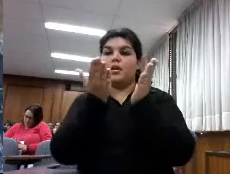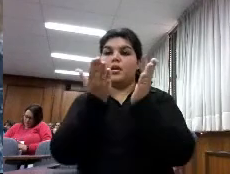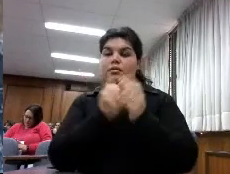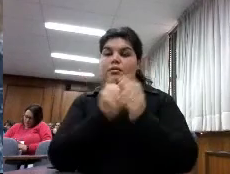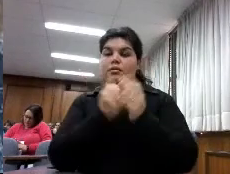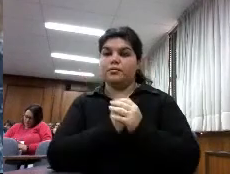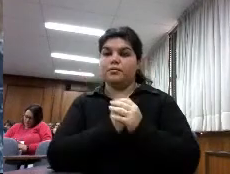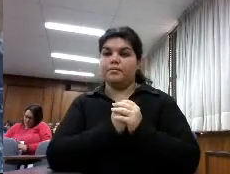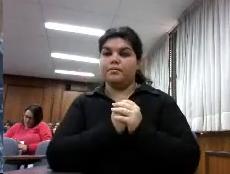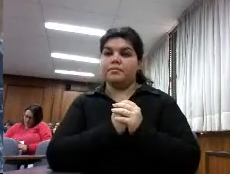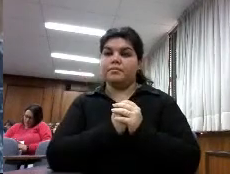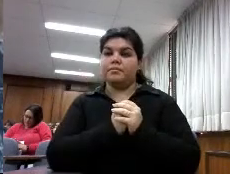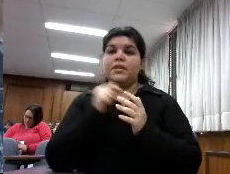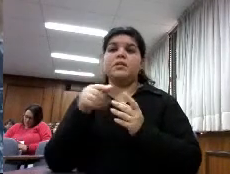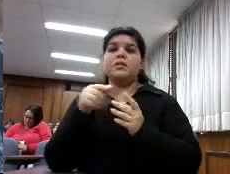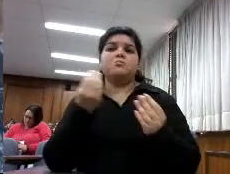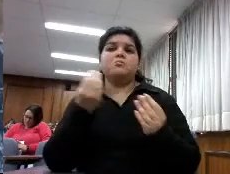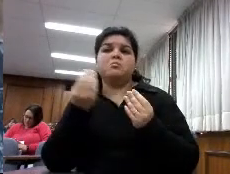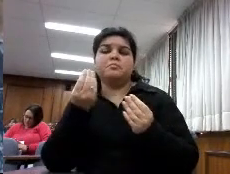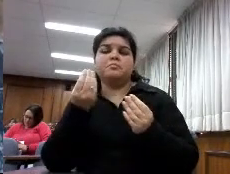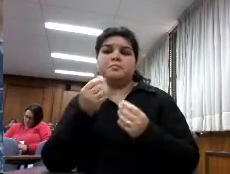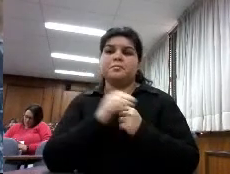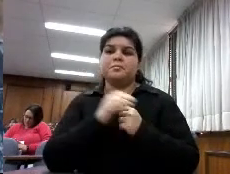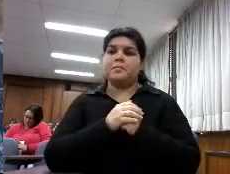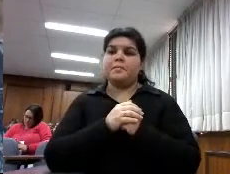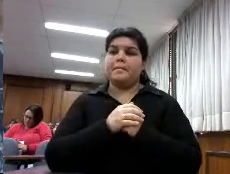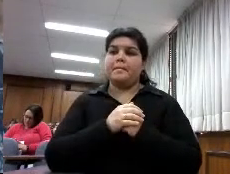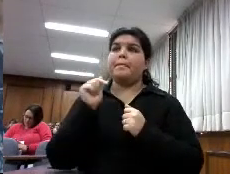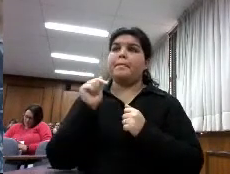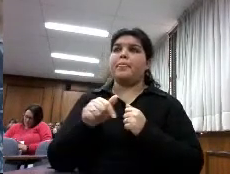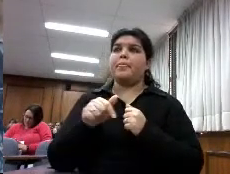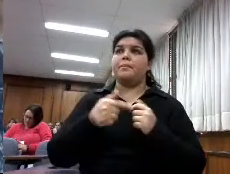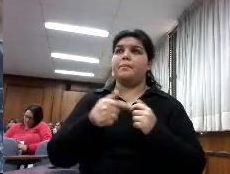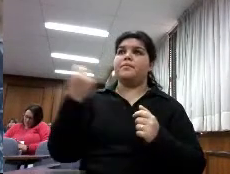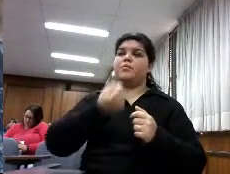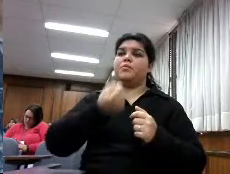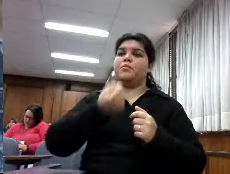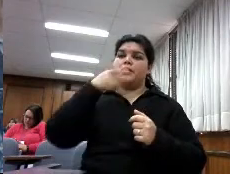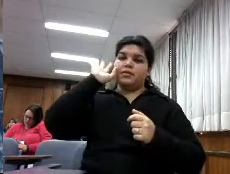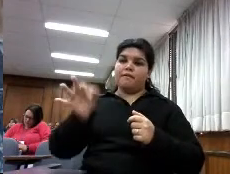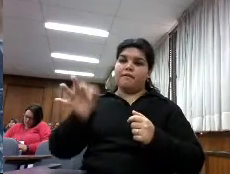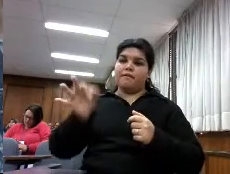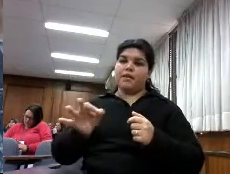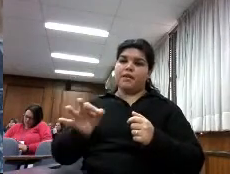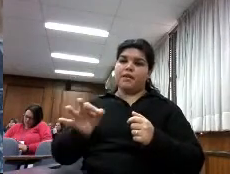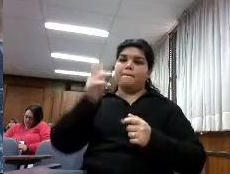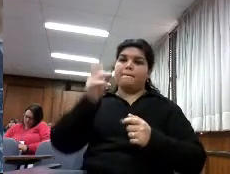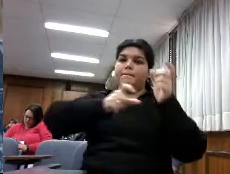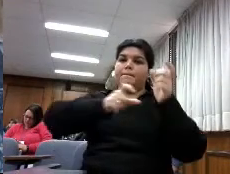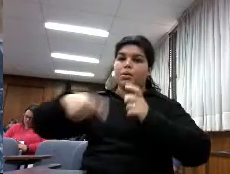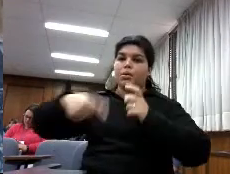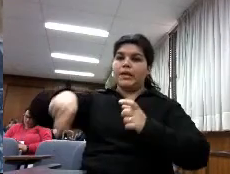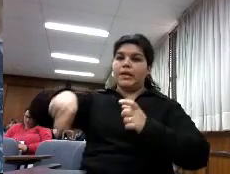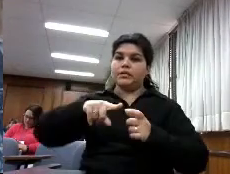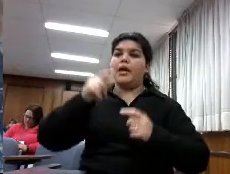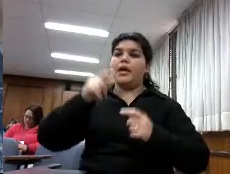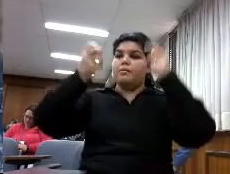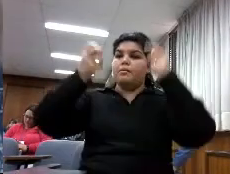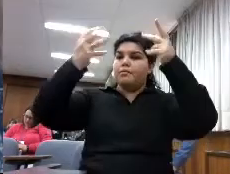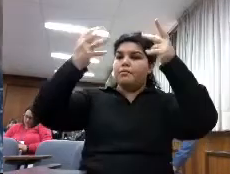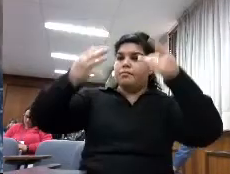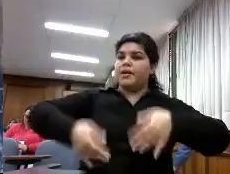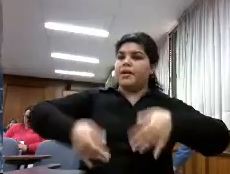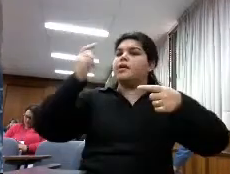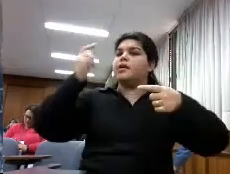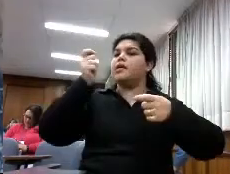es una cosa que se hace el ranking este en base a las citas que reciben los autores de esas instituciones una forma